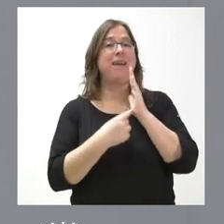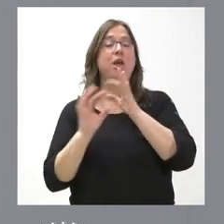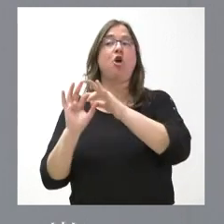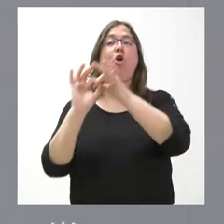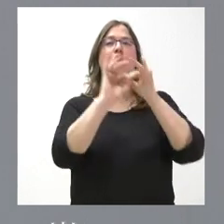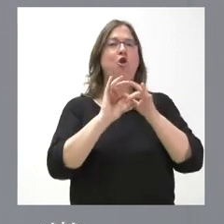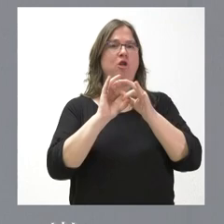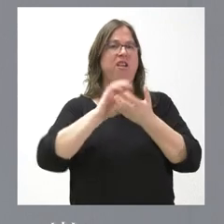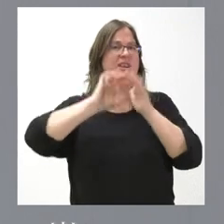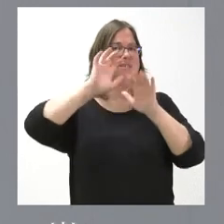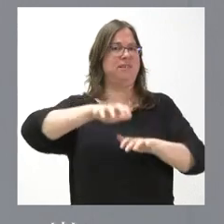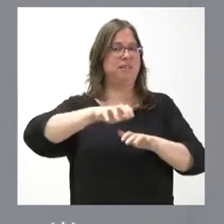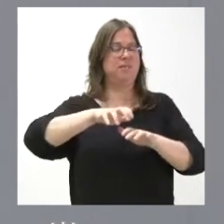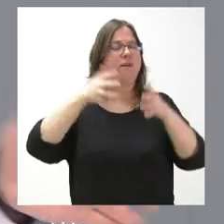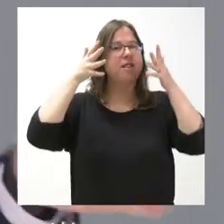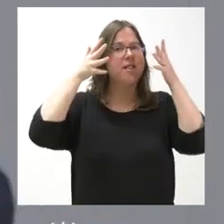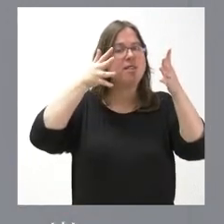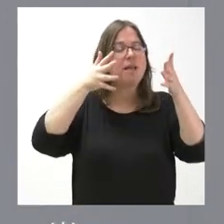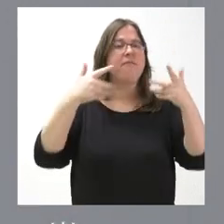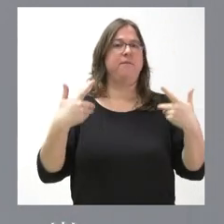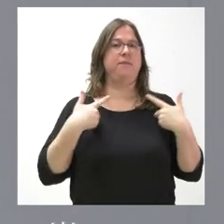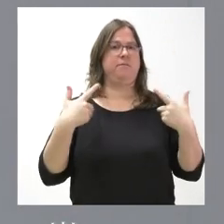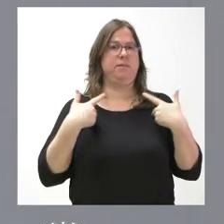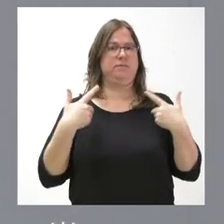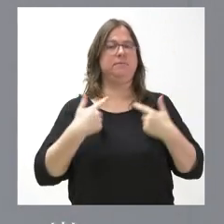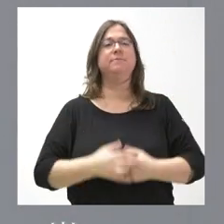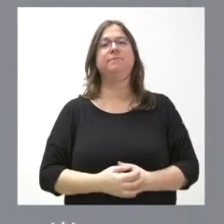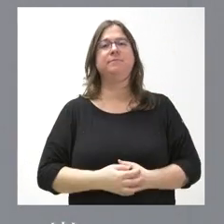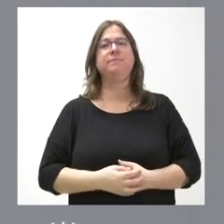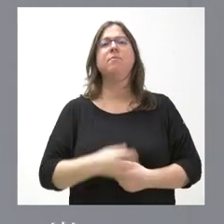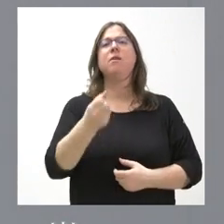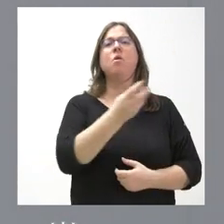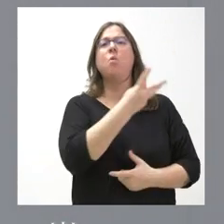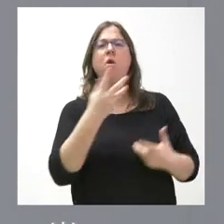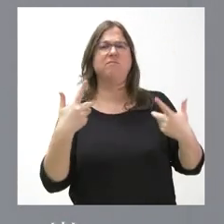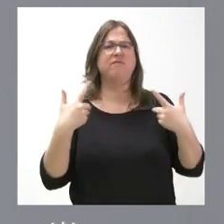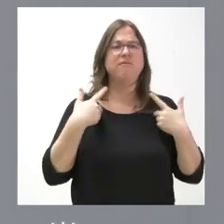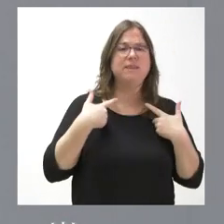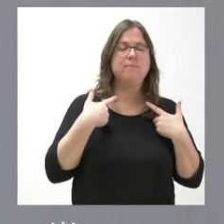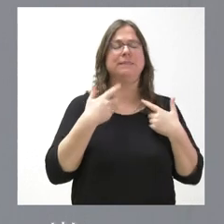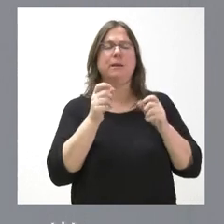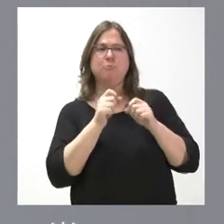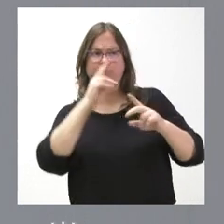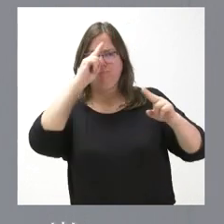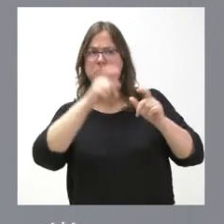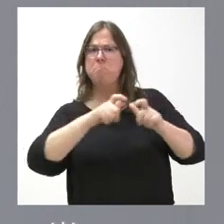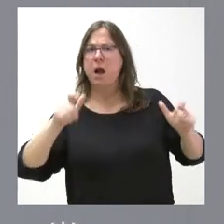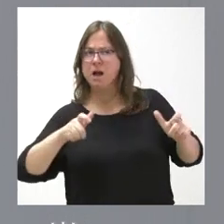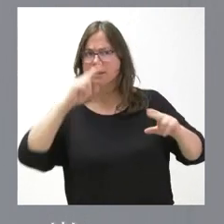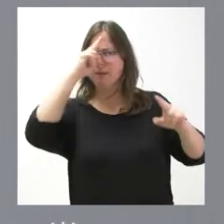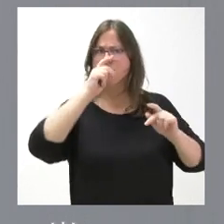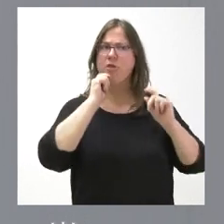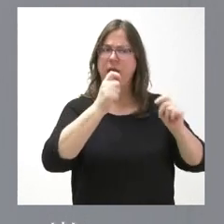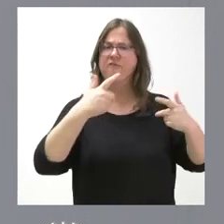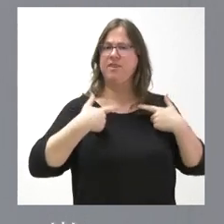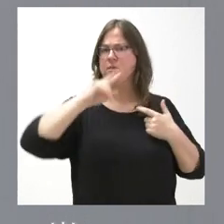fundamentalmente en las víctimas, en ampliar el número de víctimas, en llegar con más apoyos y con más ayudas